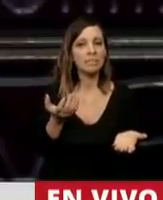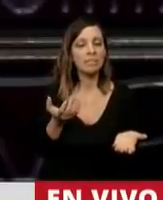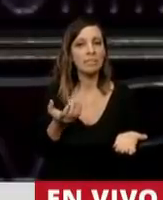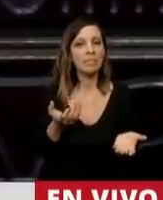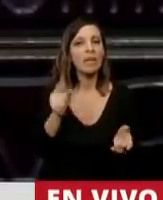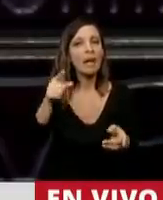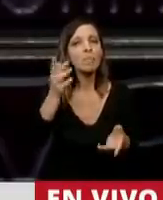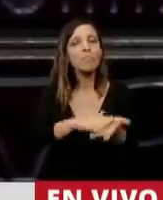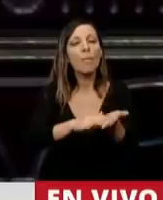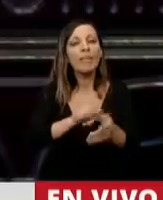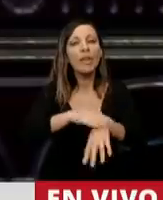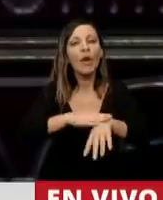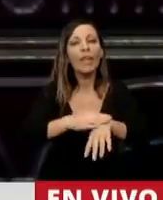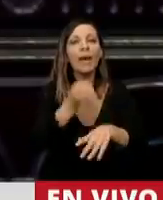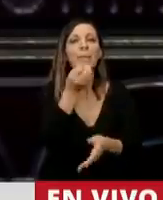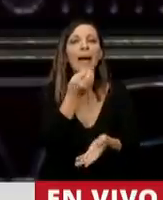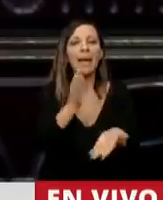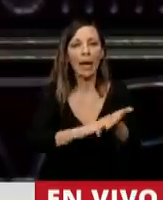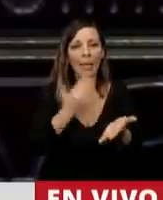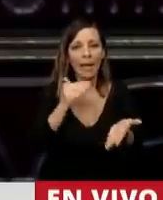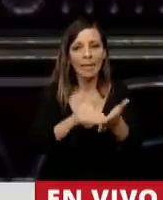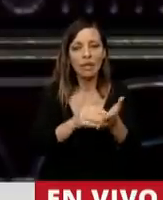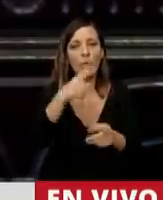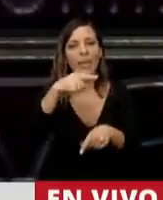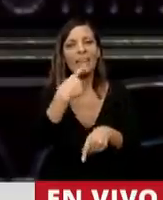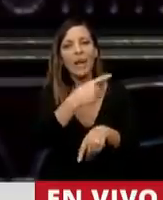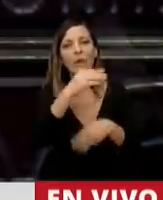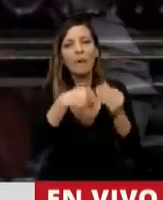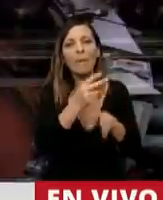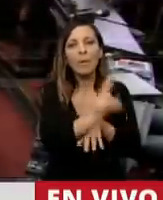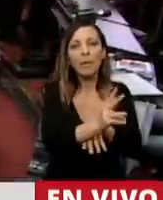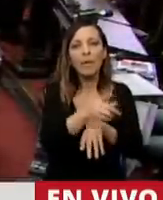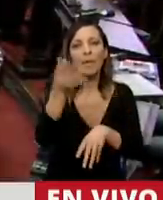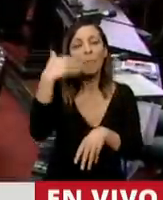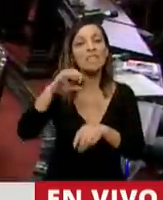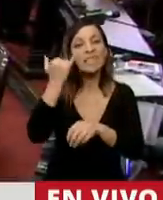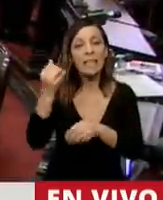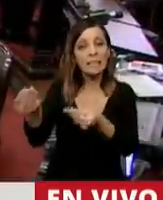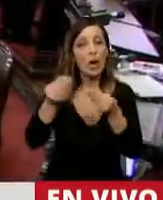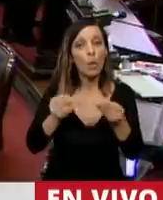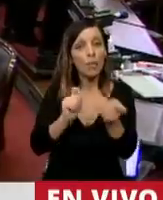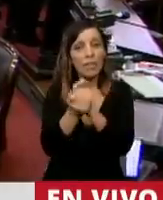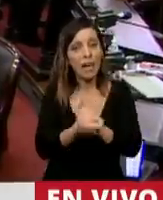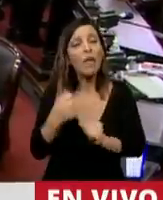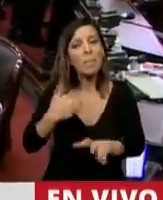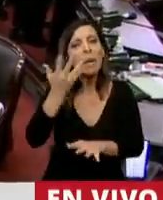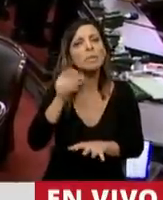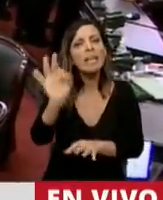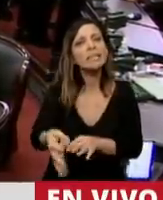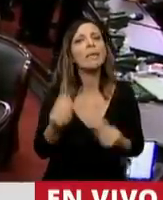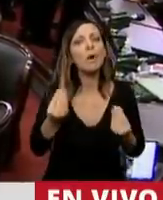se hizo el blanqueo que este Congreso zancó y prohibió a los familiares, vino modificado desde la Casa Rosada con un decreto. Me gustaría saber,